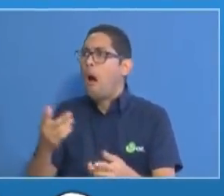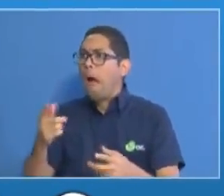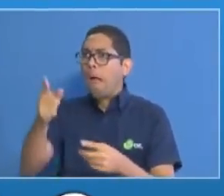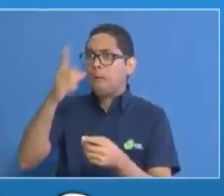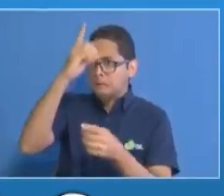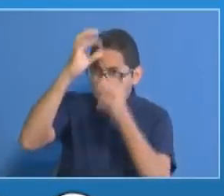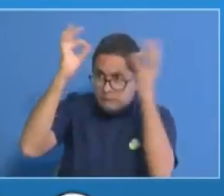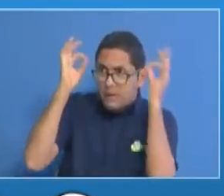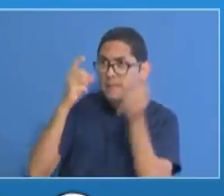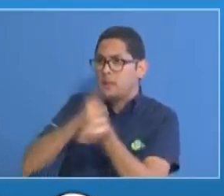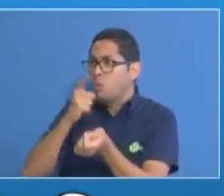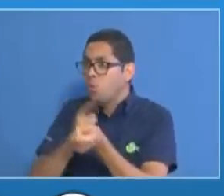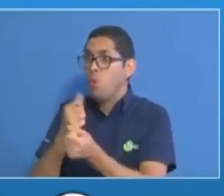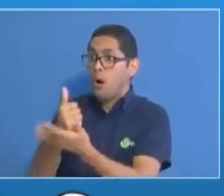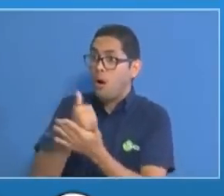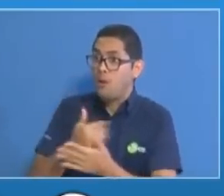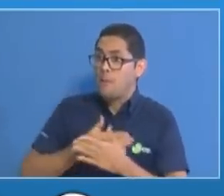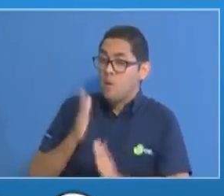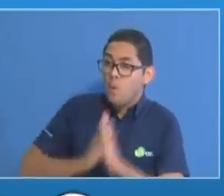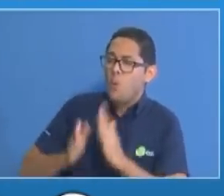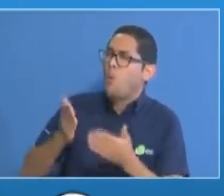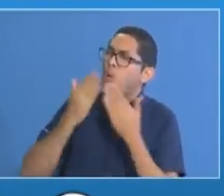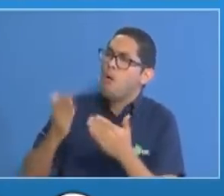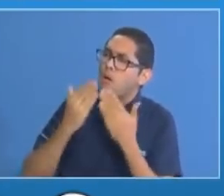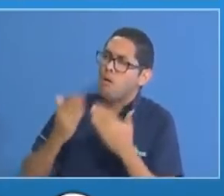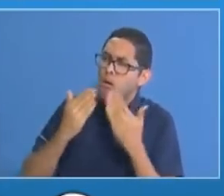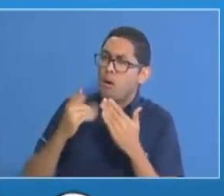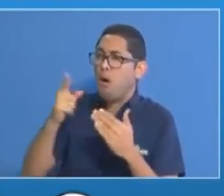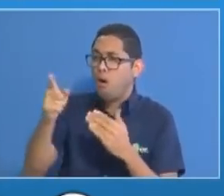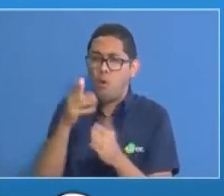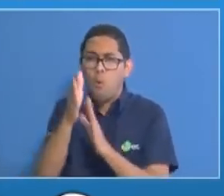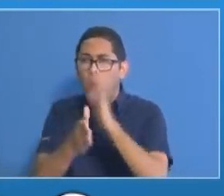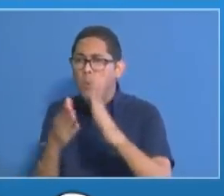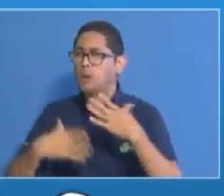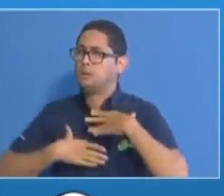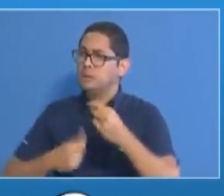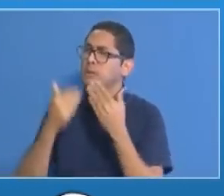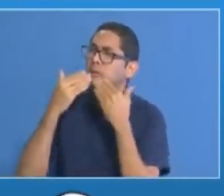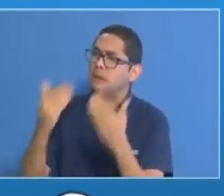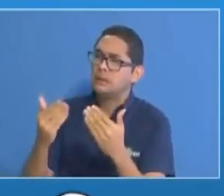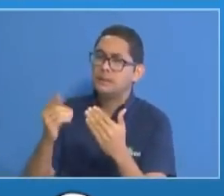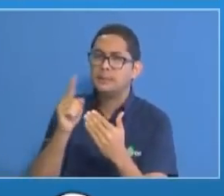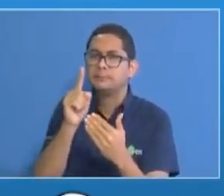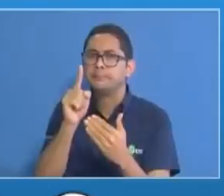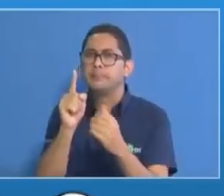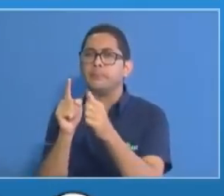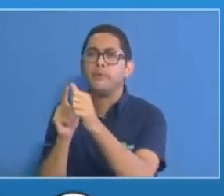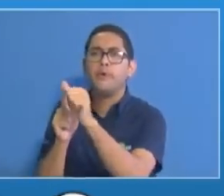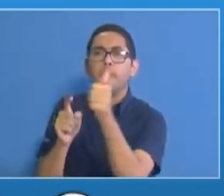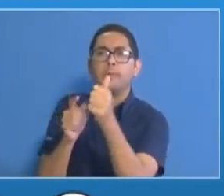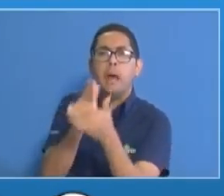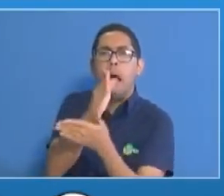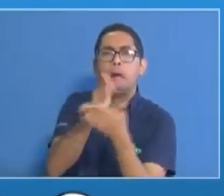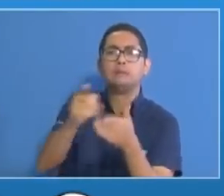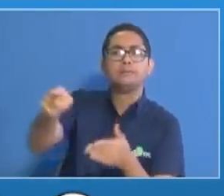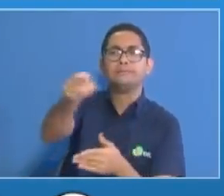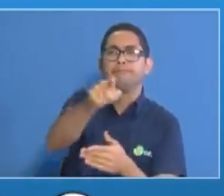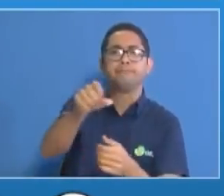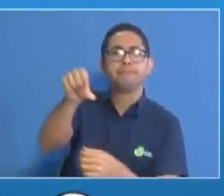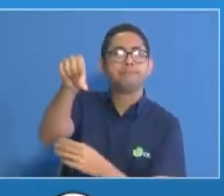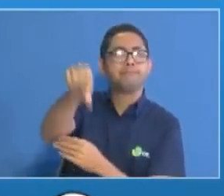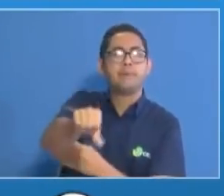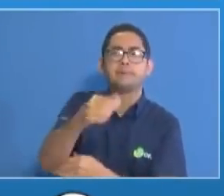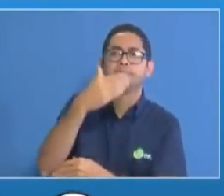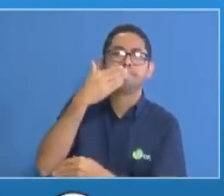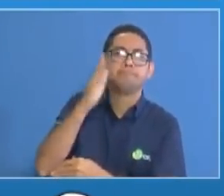sanitario para proteger su vida y para darle salud al pueblo unos pocos están echando a perder